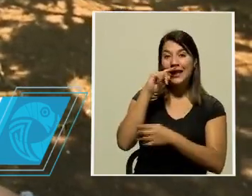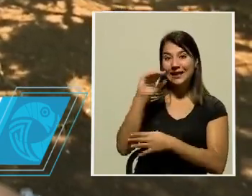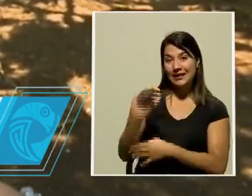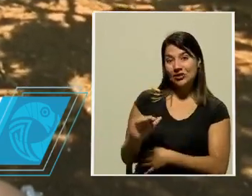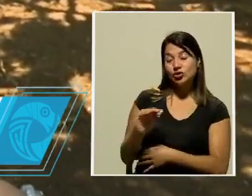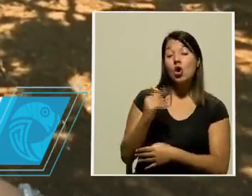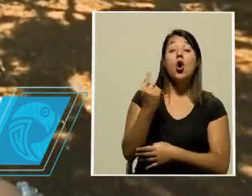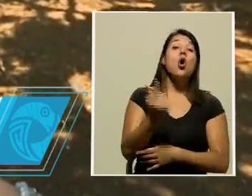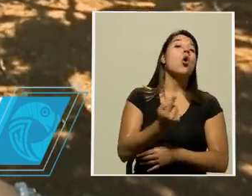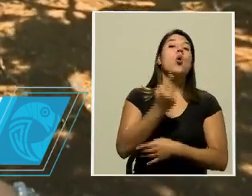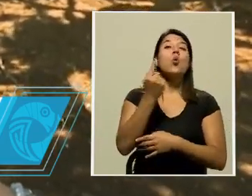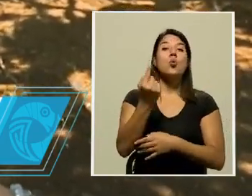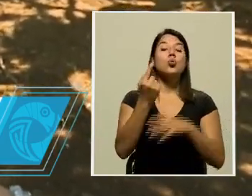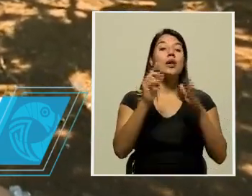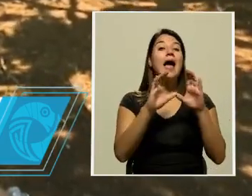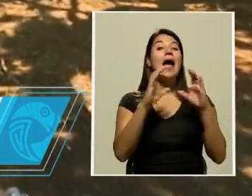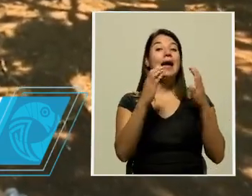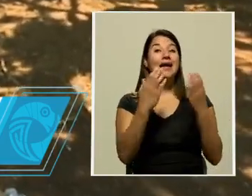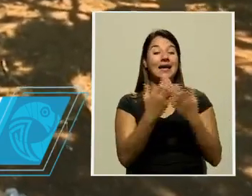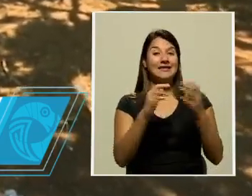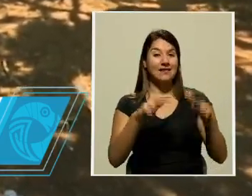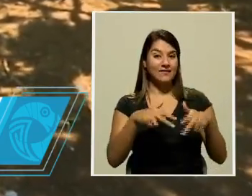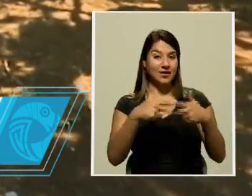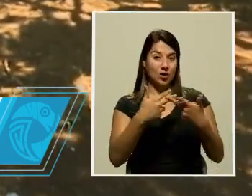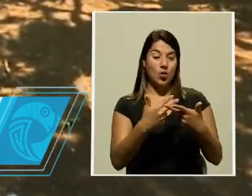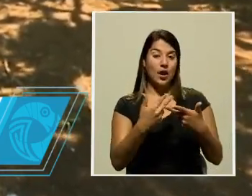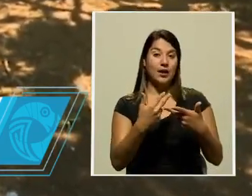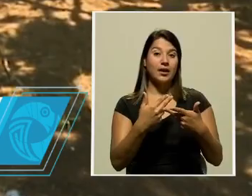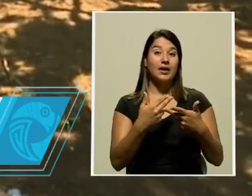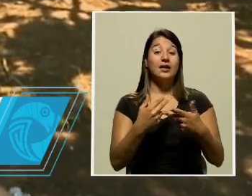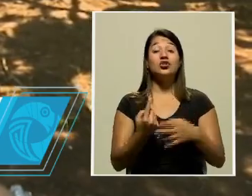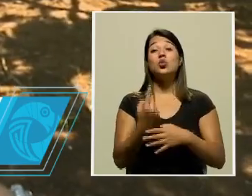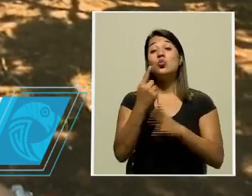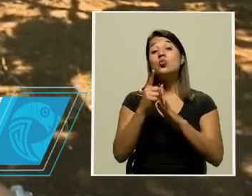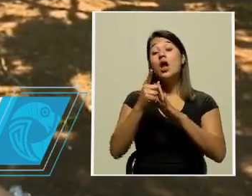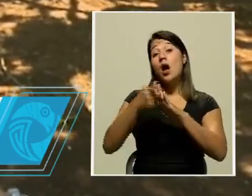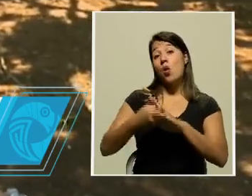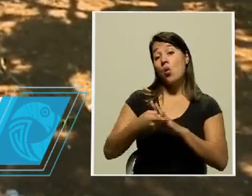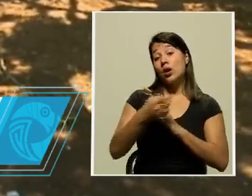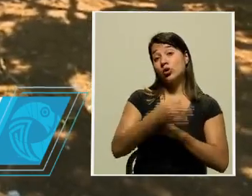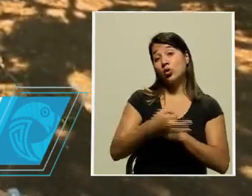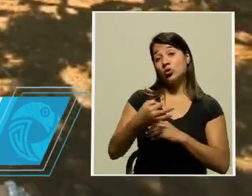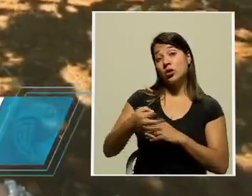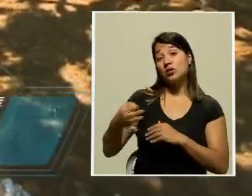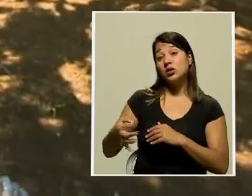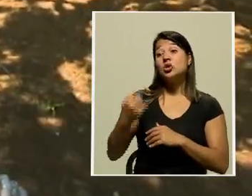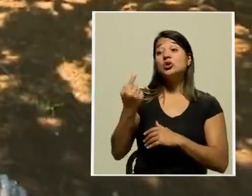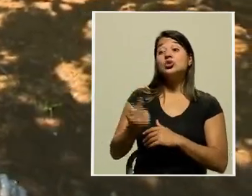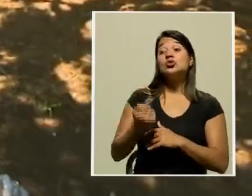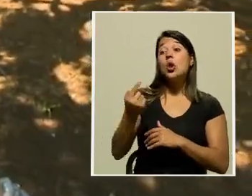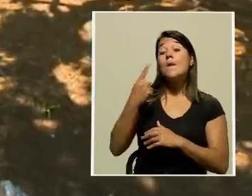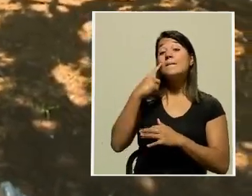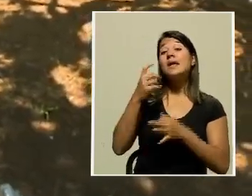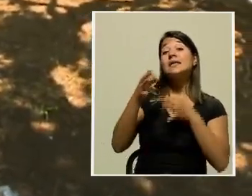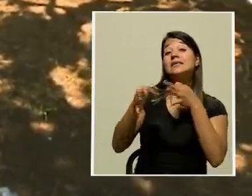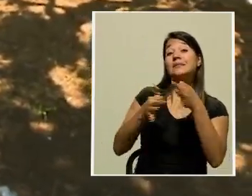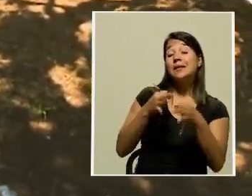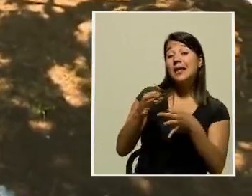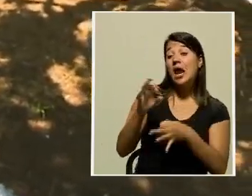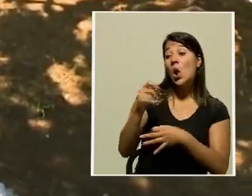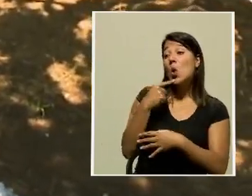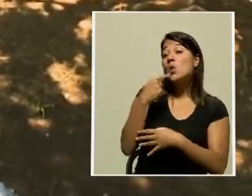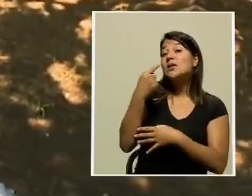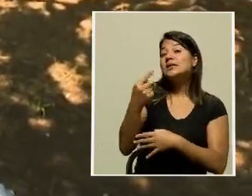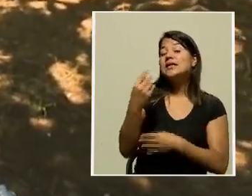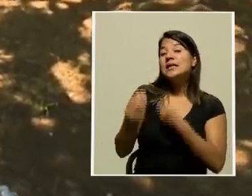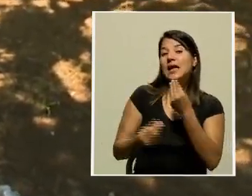obviamente no lo vamos a enviar, va a ser de una hora diaria. Y solo para explicarle o decirle a él qué es lo que tiene